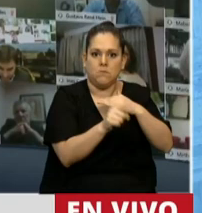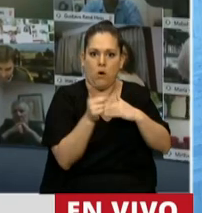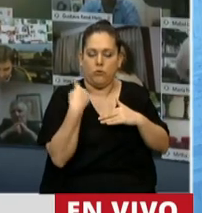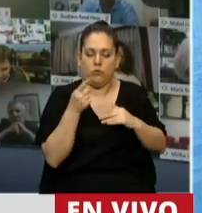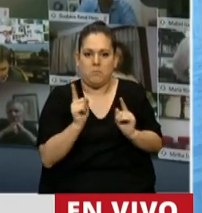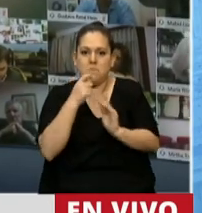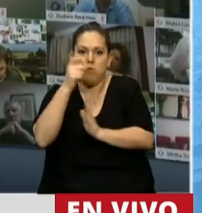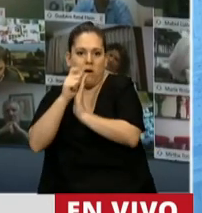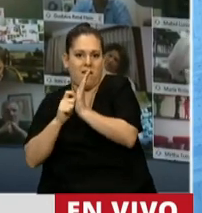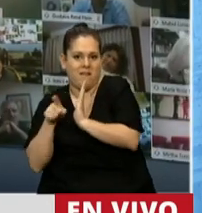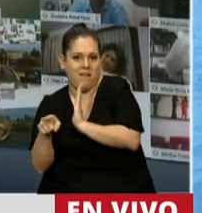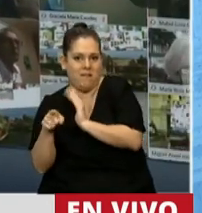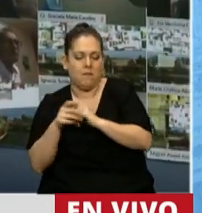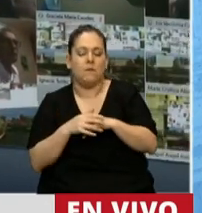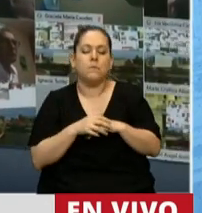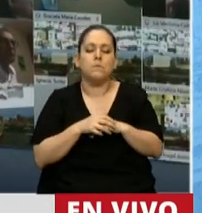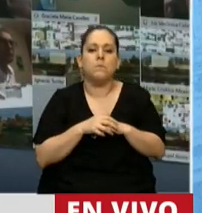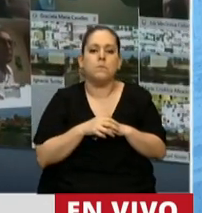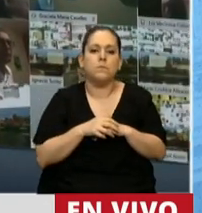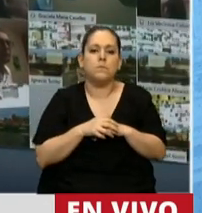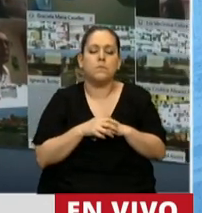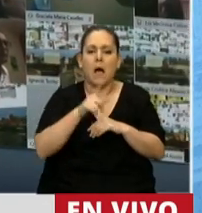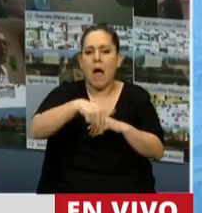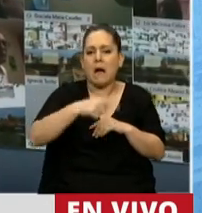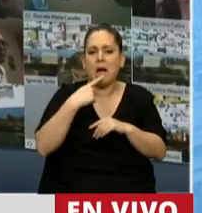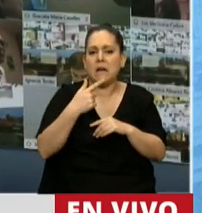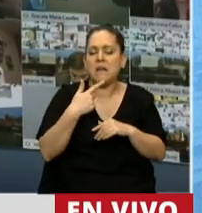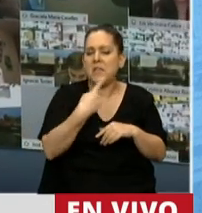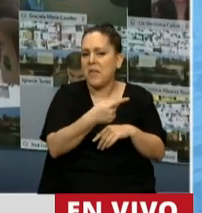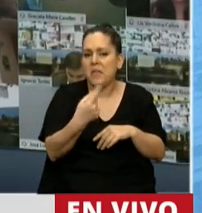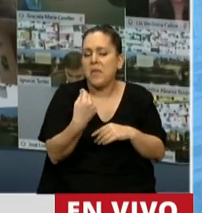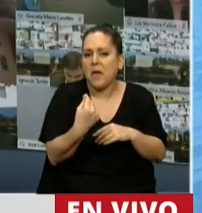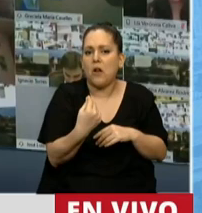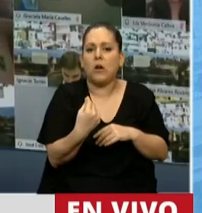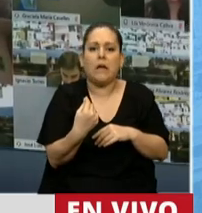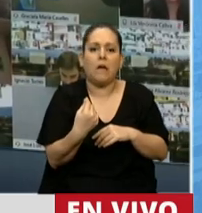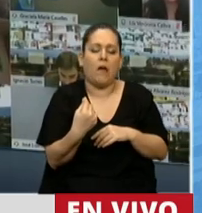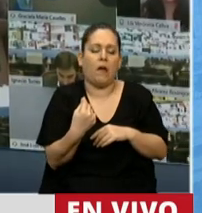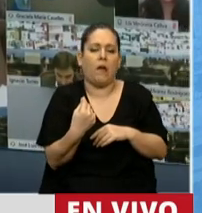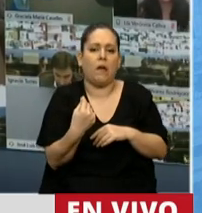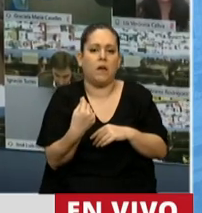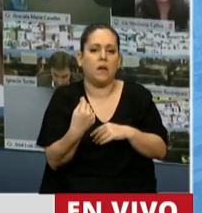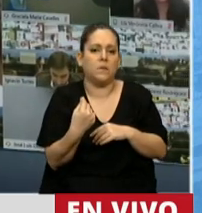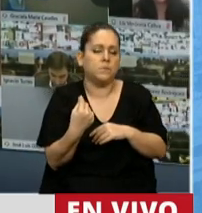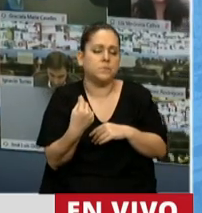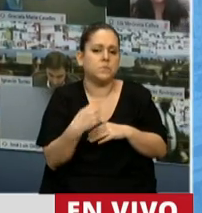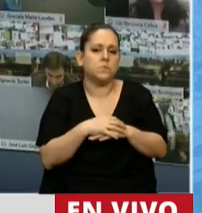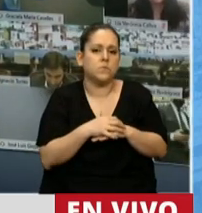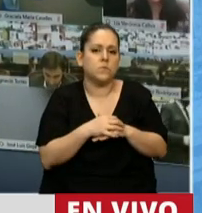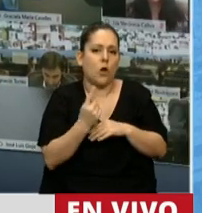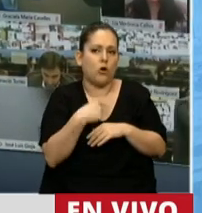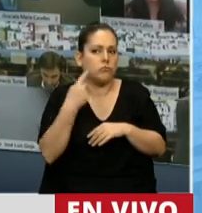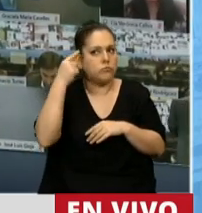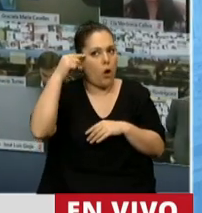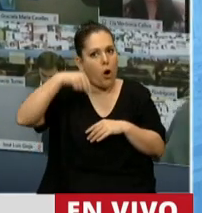Aquí se dijo que esto que ha sucedido y a lo que nosotros esta